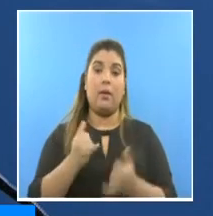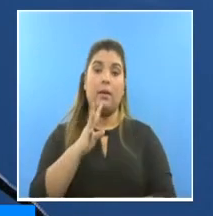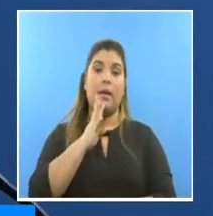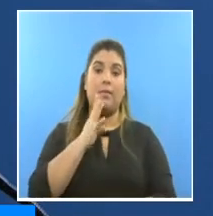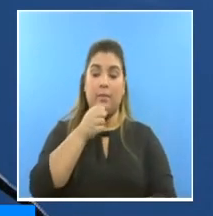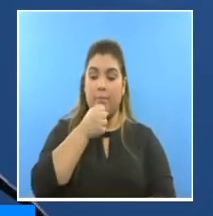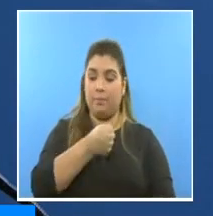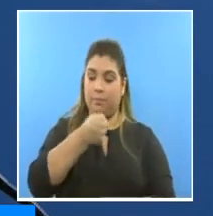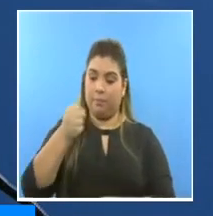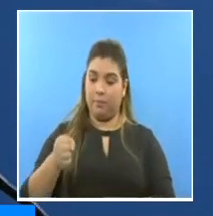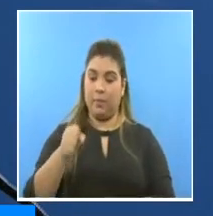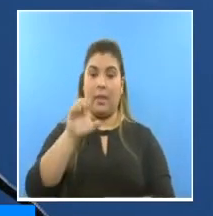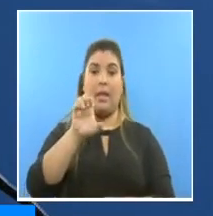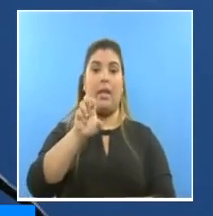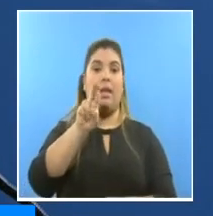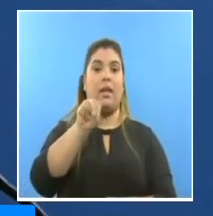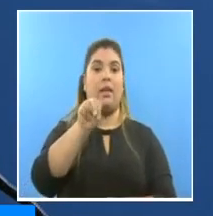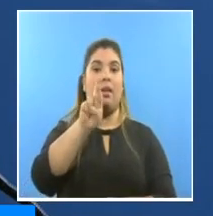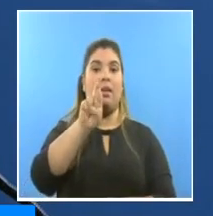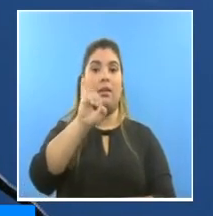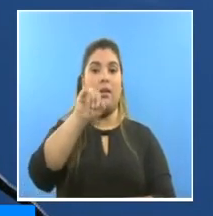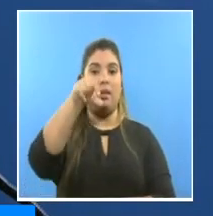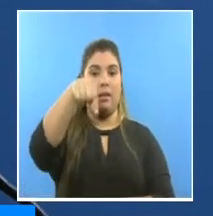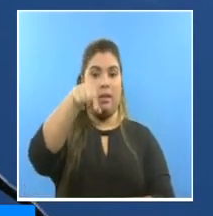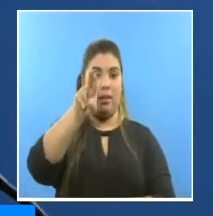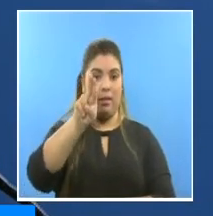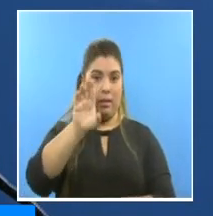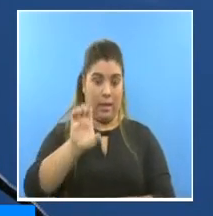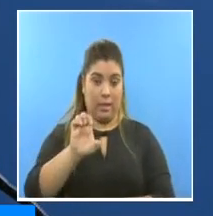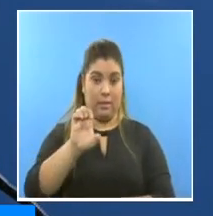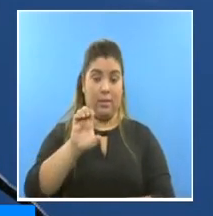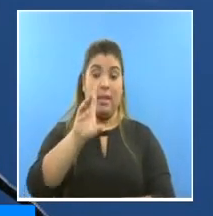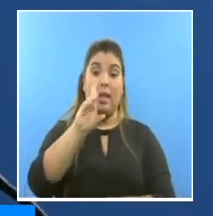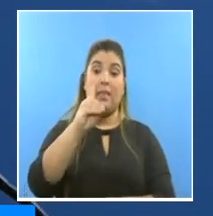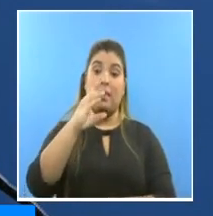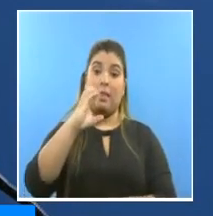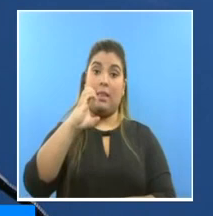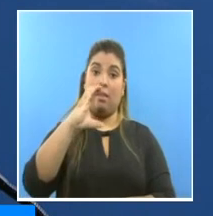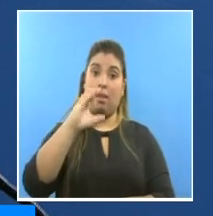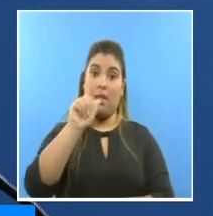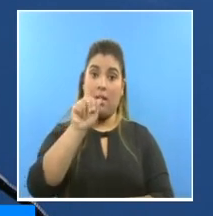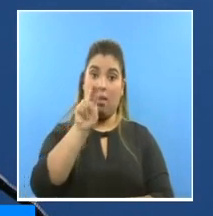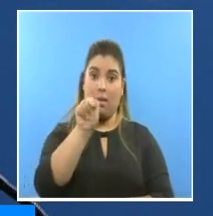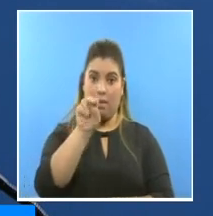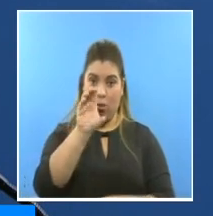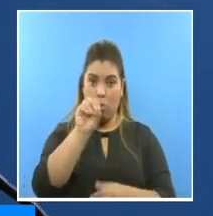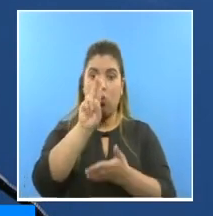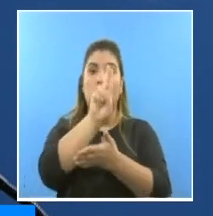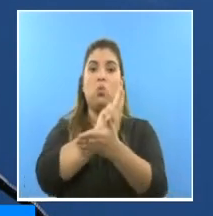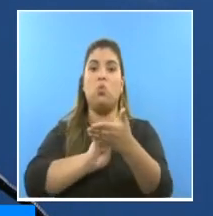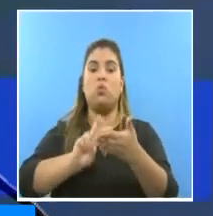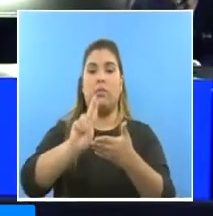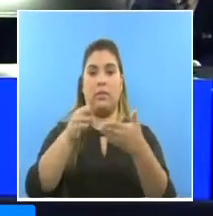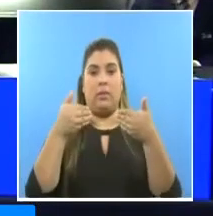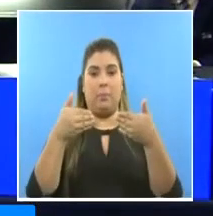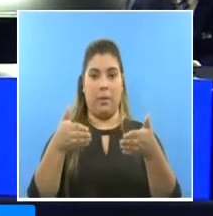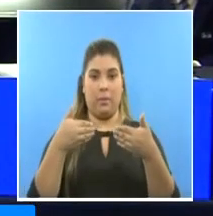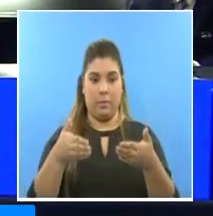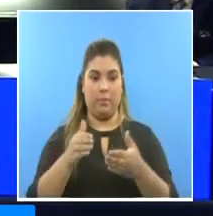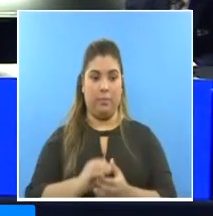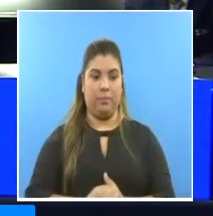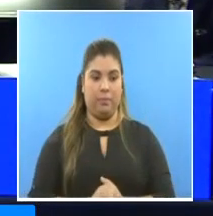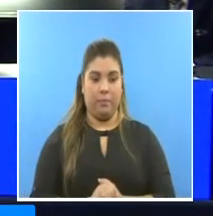la palabra al doctor Enrique Mendoza, decano de la Facultad de Medicina de la Universidad de Panamá. Muy buenas tardes. Señor